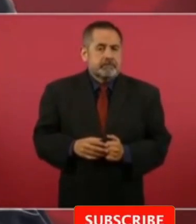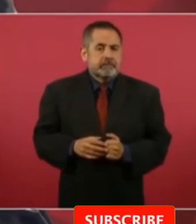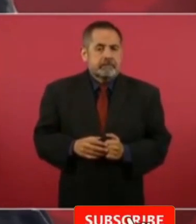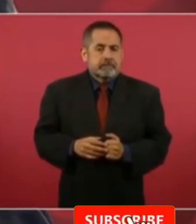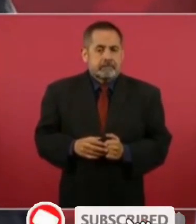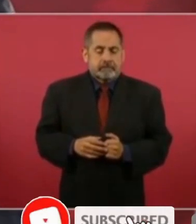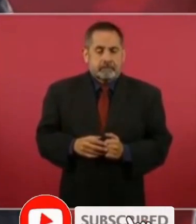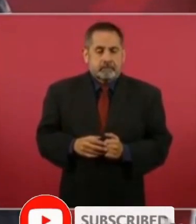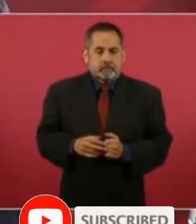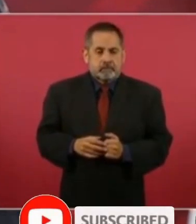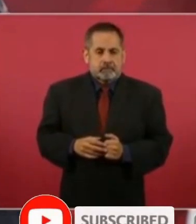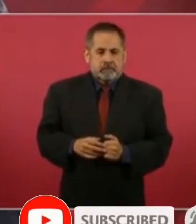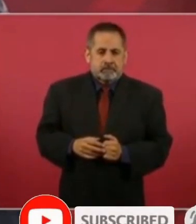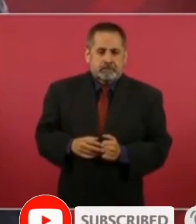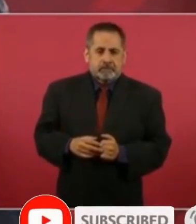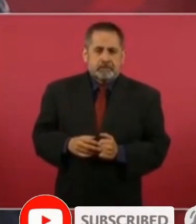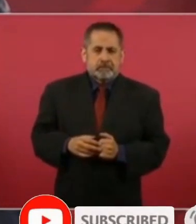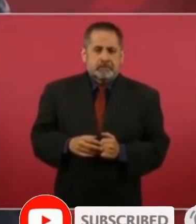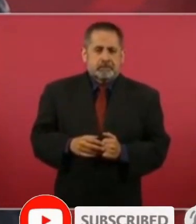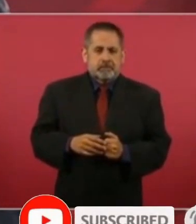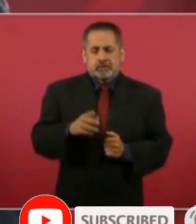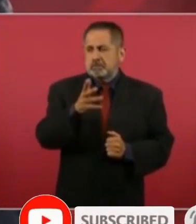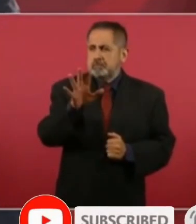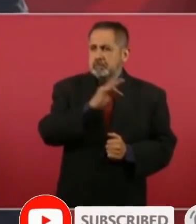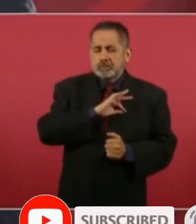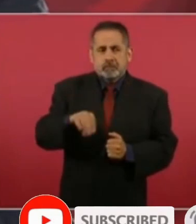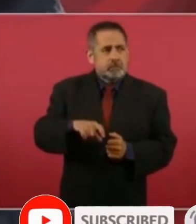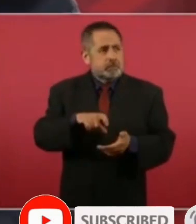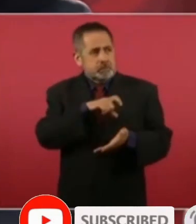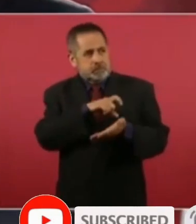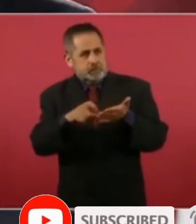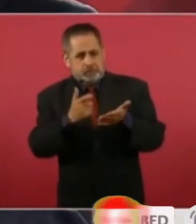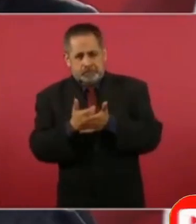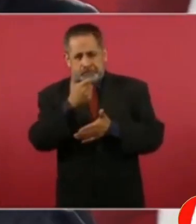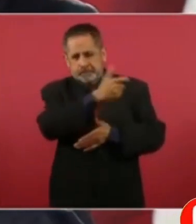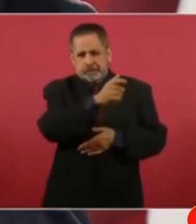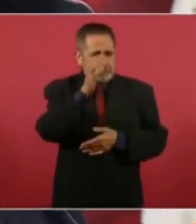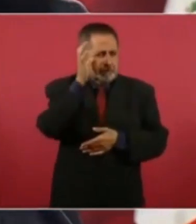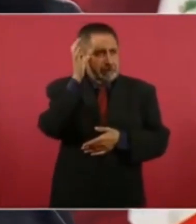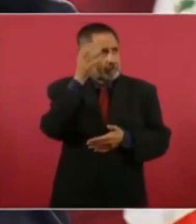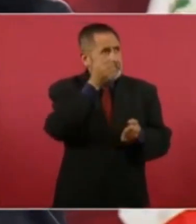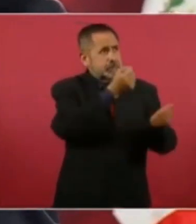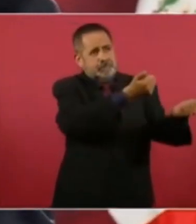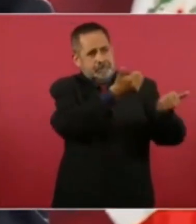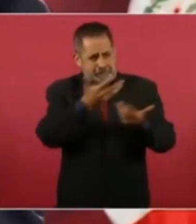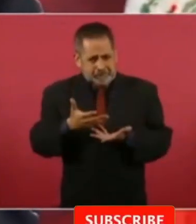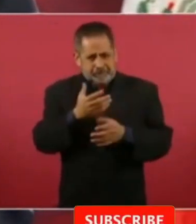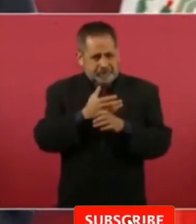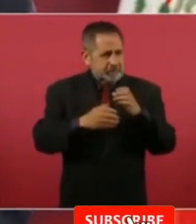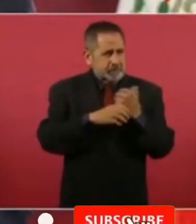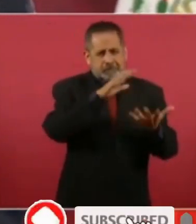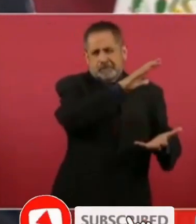Y estamos importando 100 mil